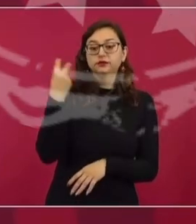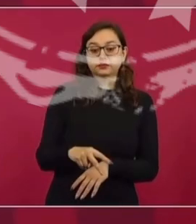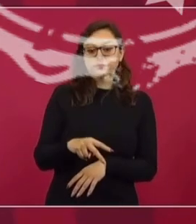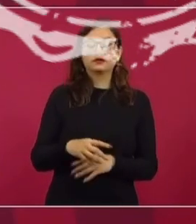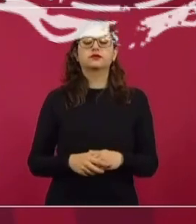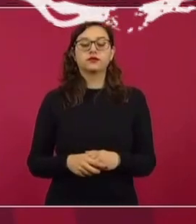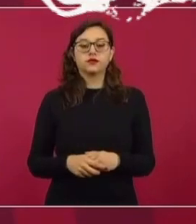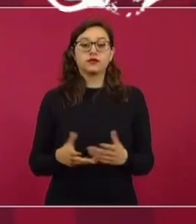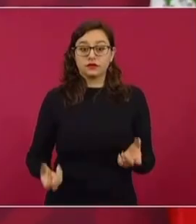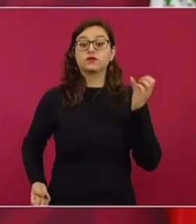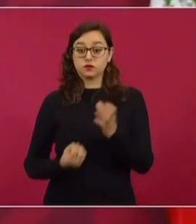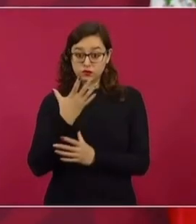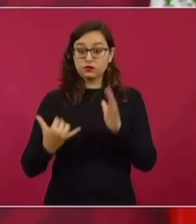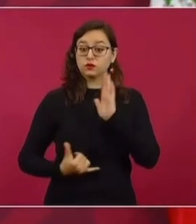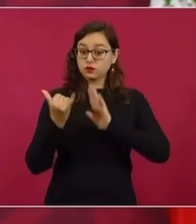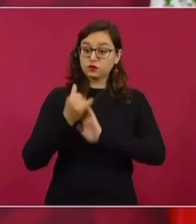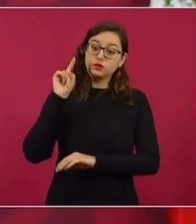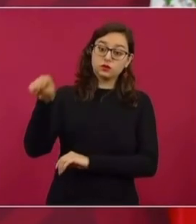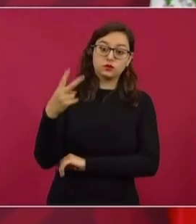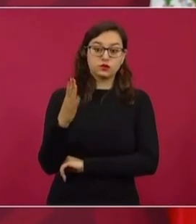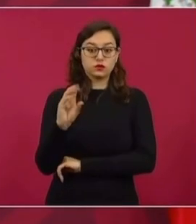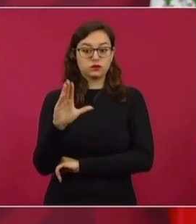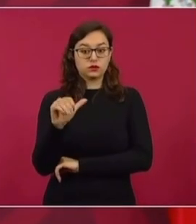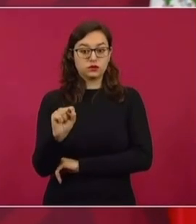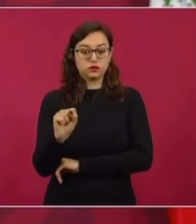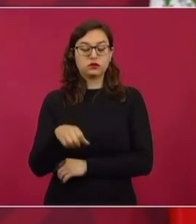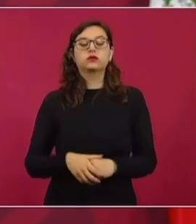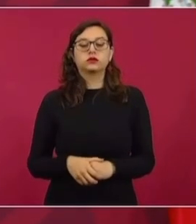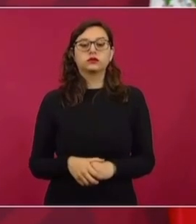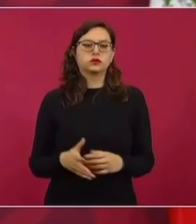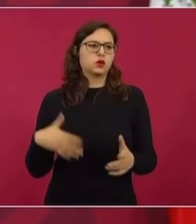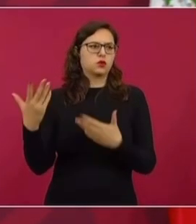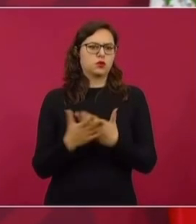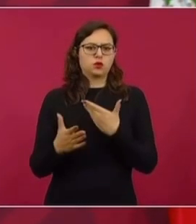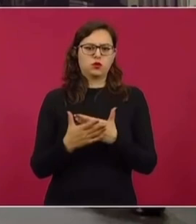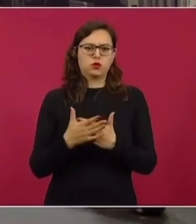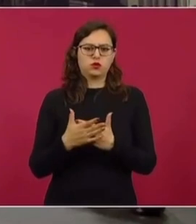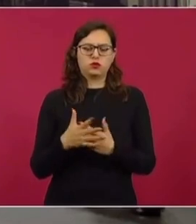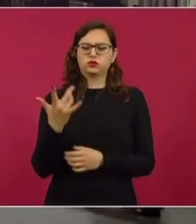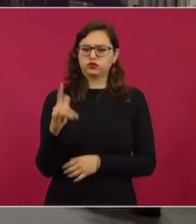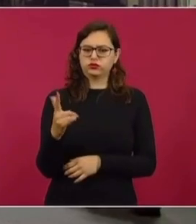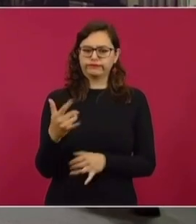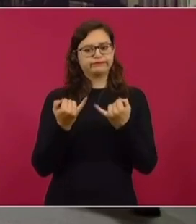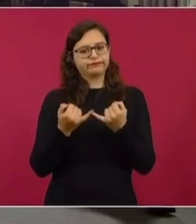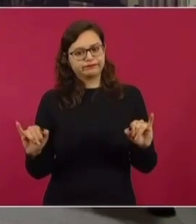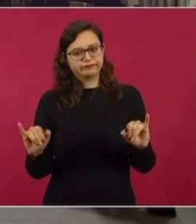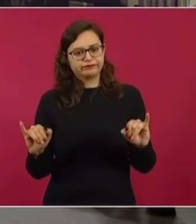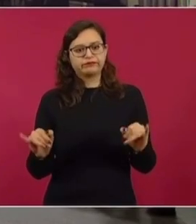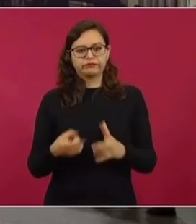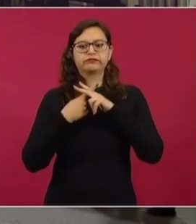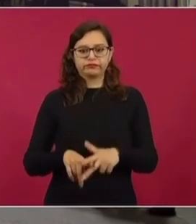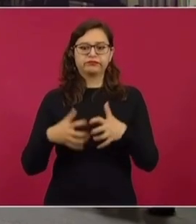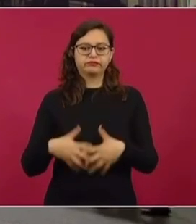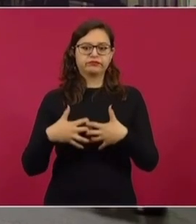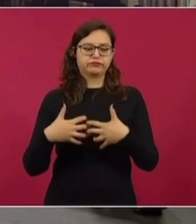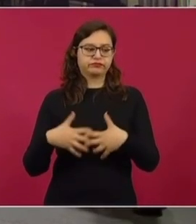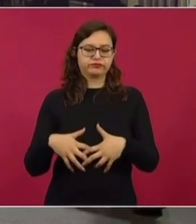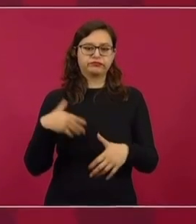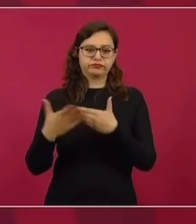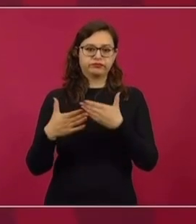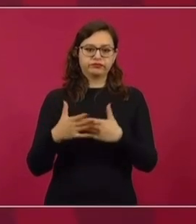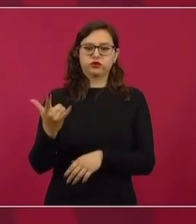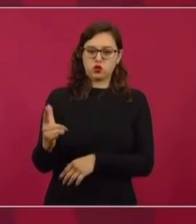Estamos construyendo la nueva petinería de Dos Bocas, que la vamos a inaugurar en julio, o va empezar a operar en julio.